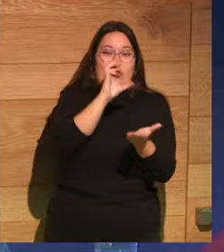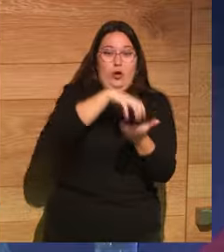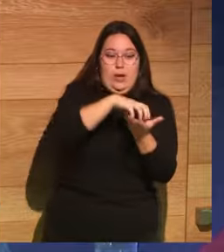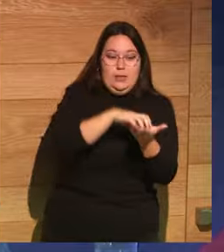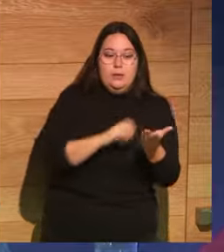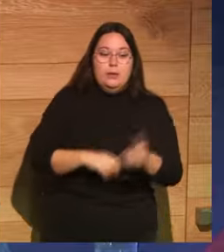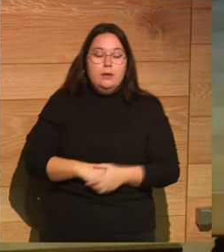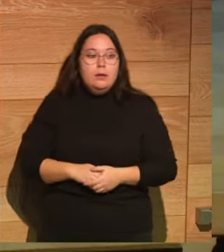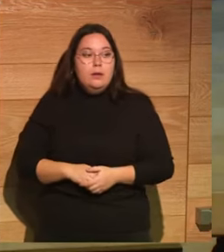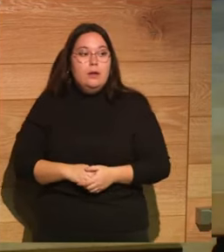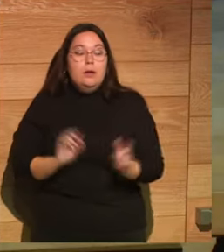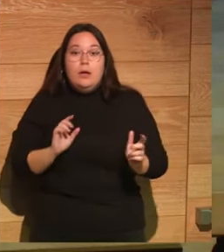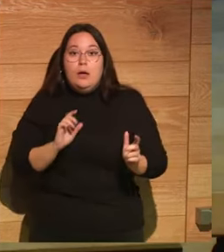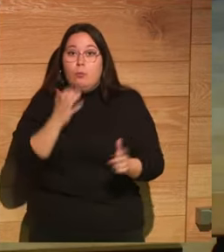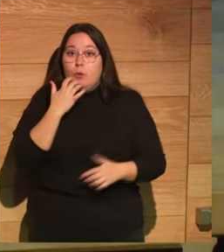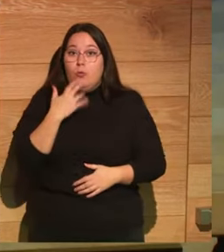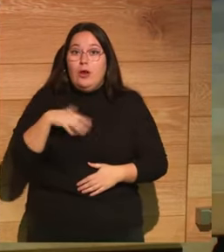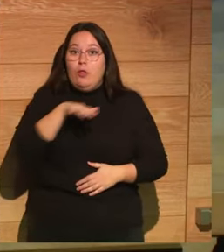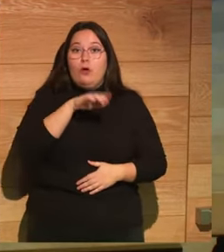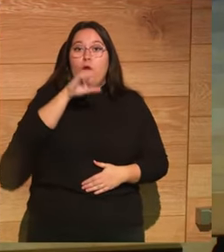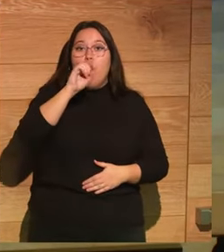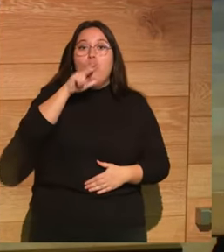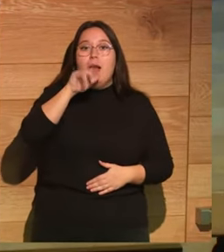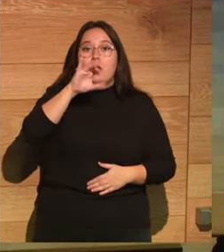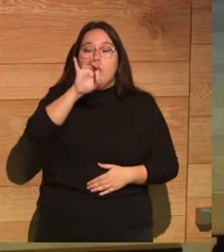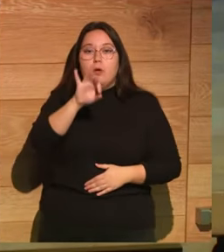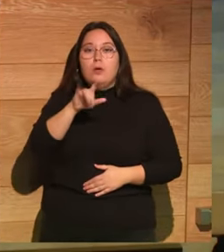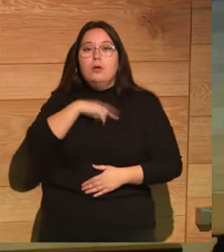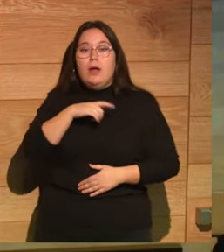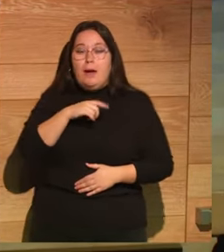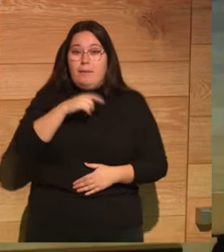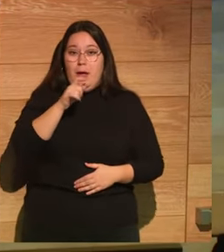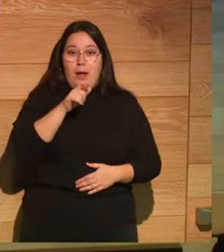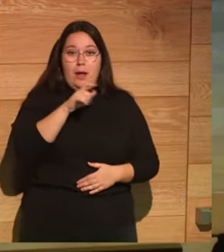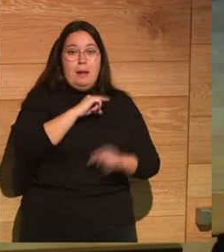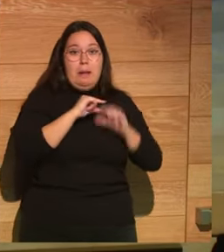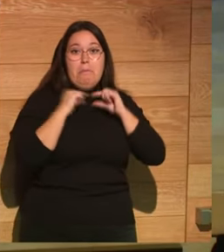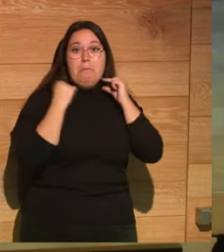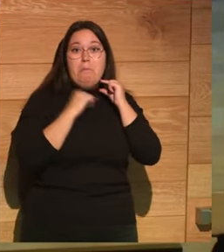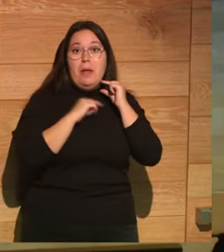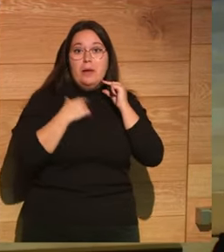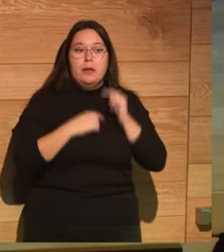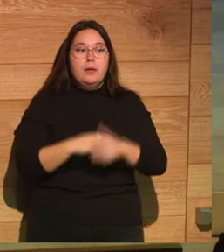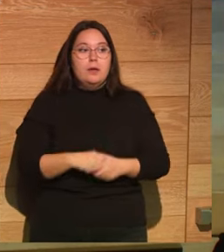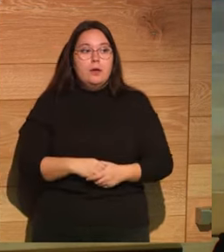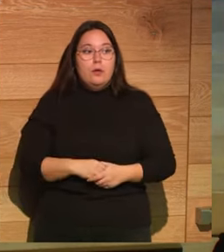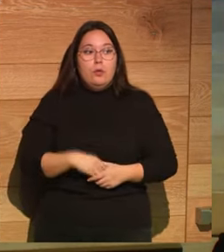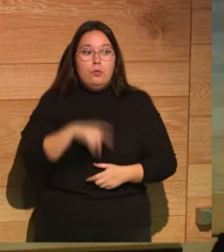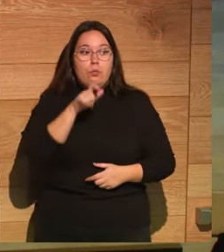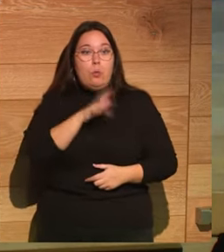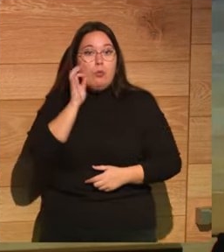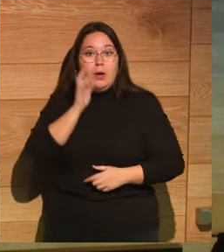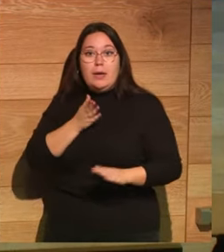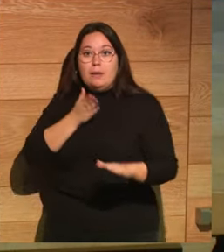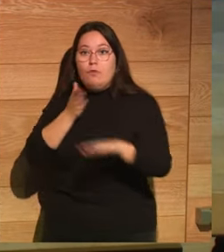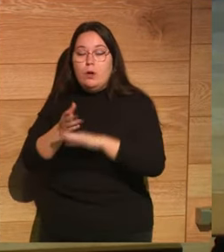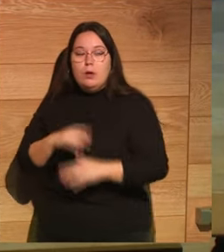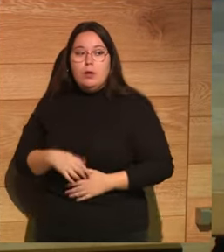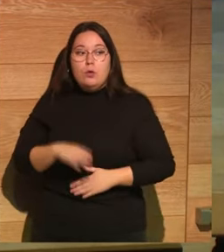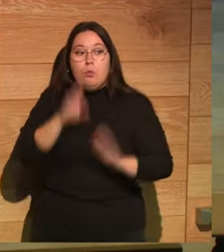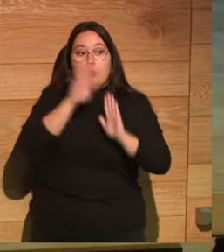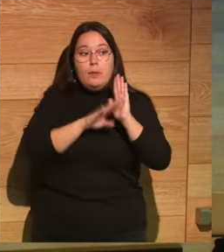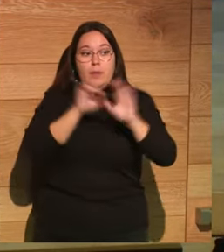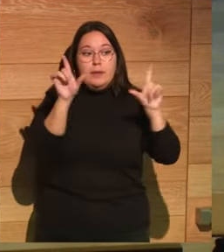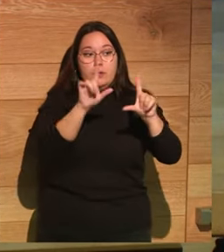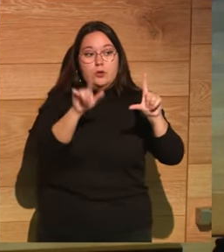Ohio en Ohio había una iglesia estaba allí el padre que se creía que era el padre Carras no era el padre Carras pero llegó una feligresa y le dijo que en un programa de